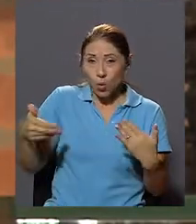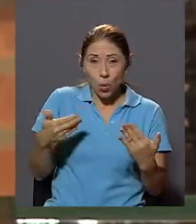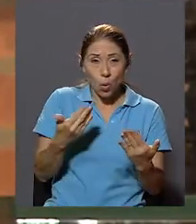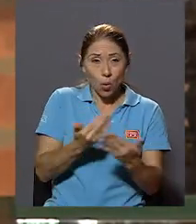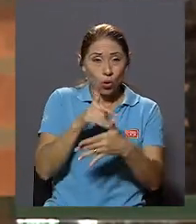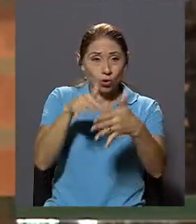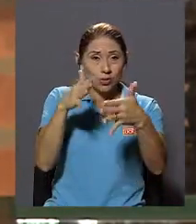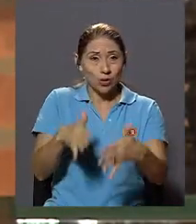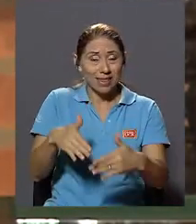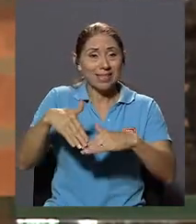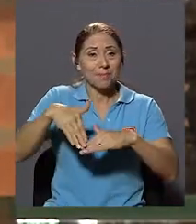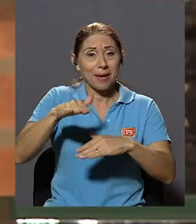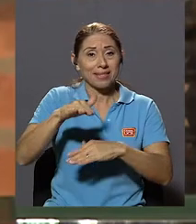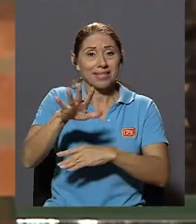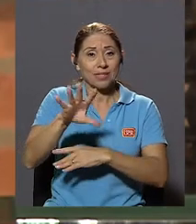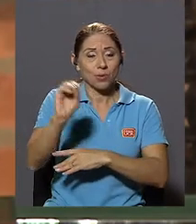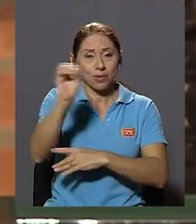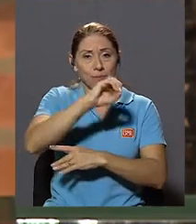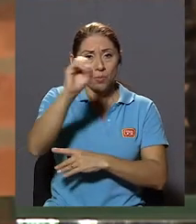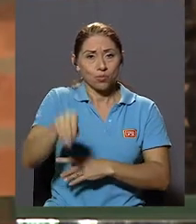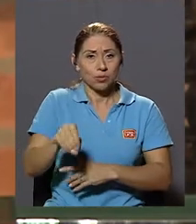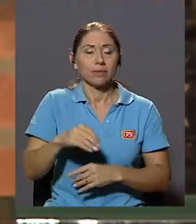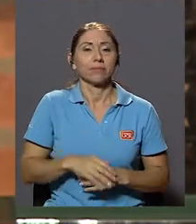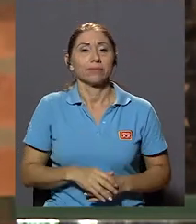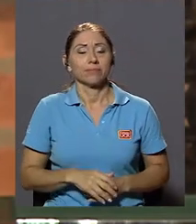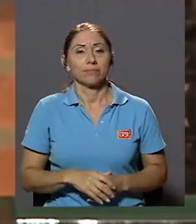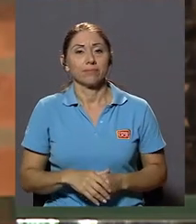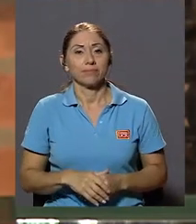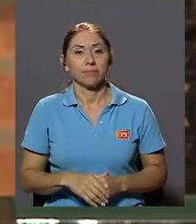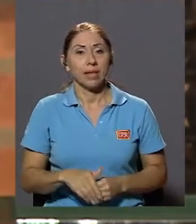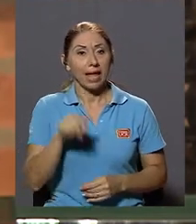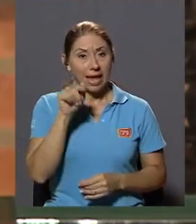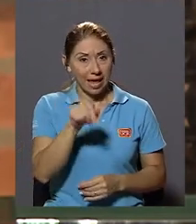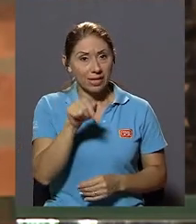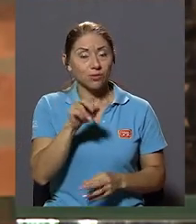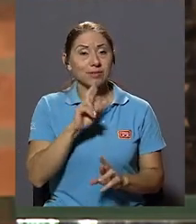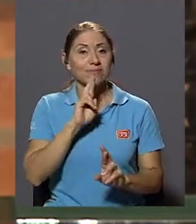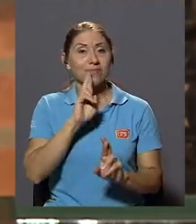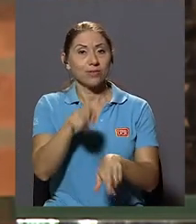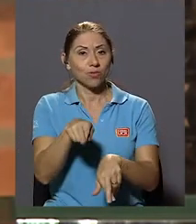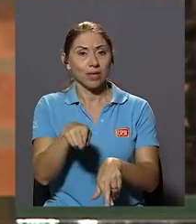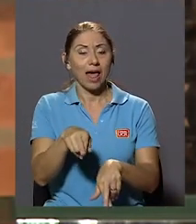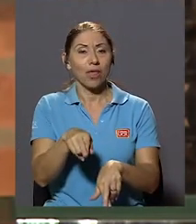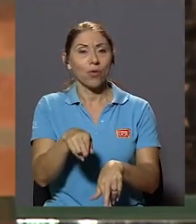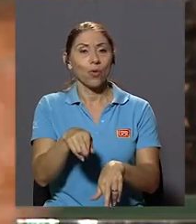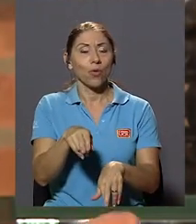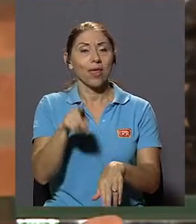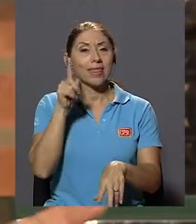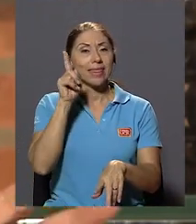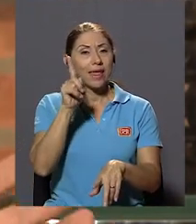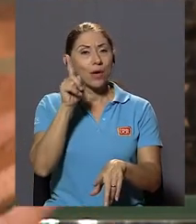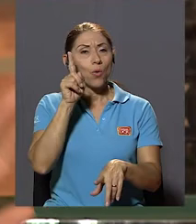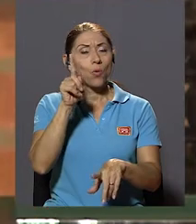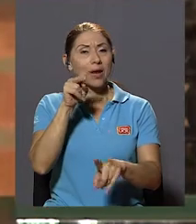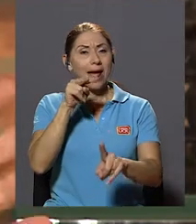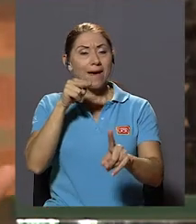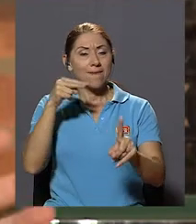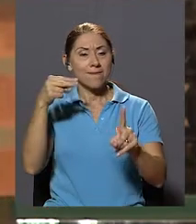50% Esto es Sin duda El resultado De una Visión